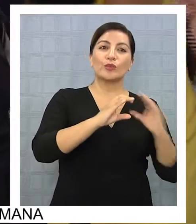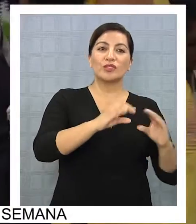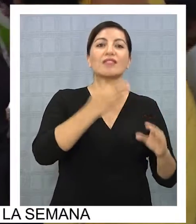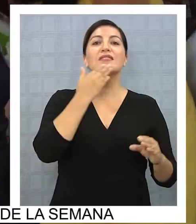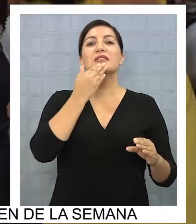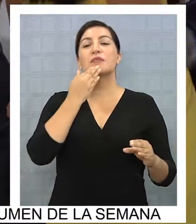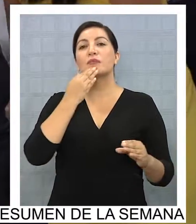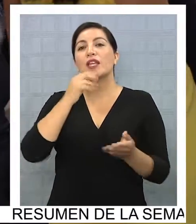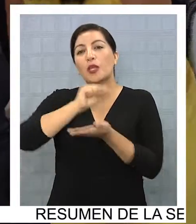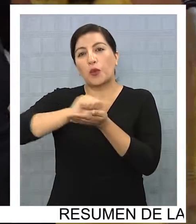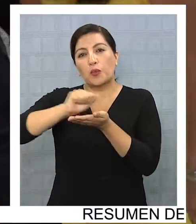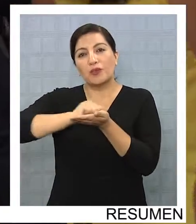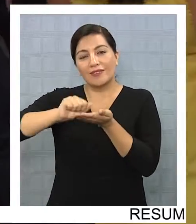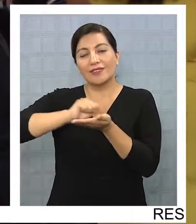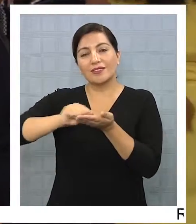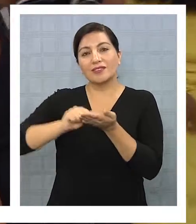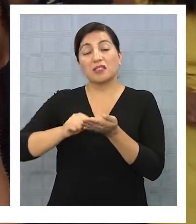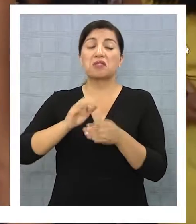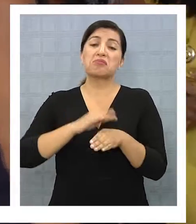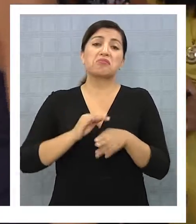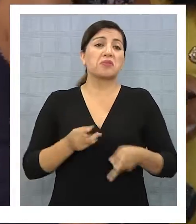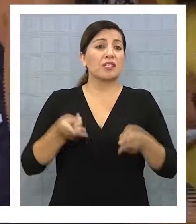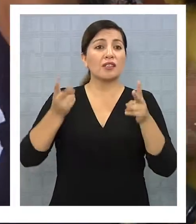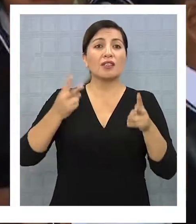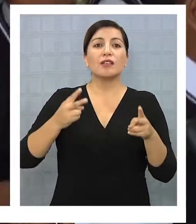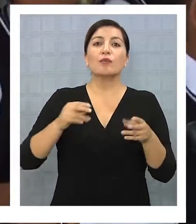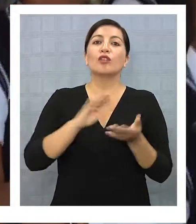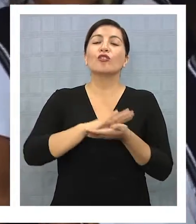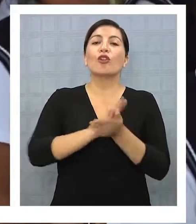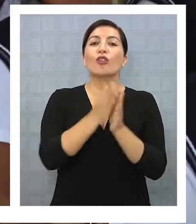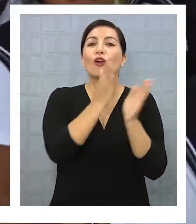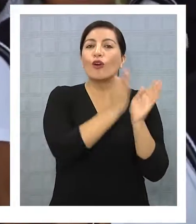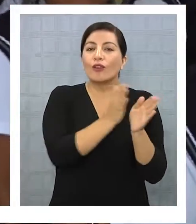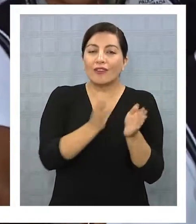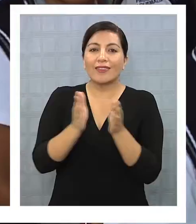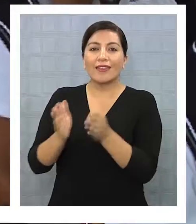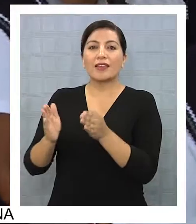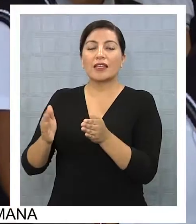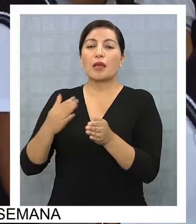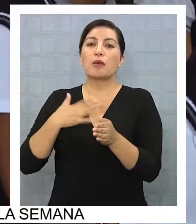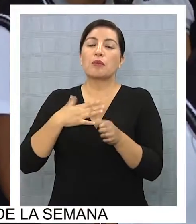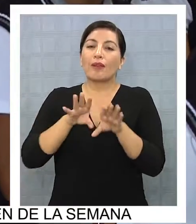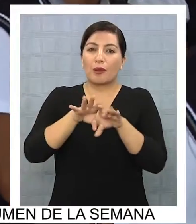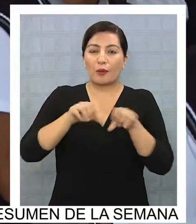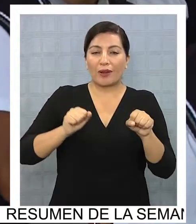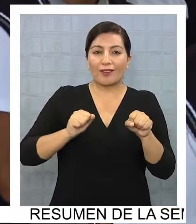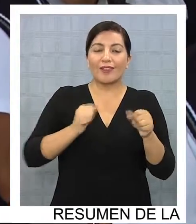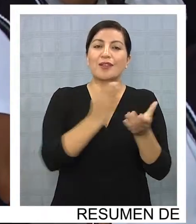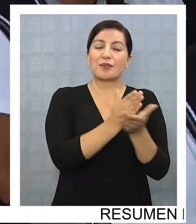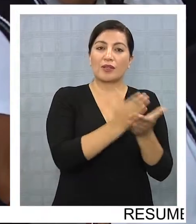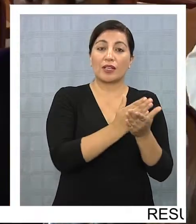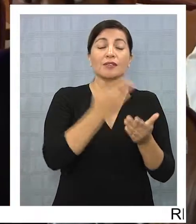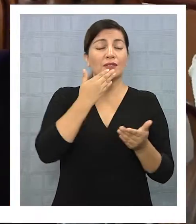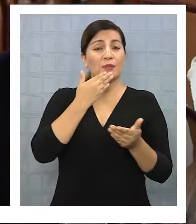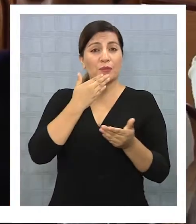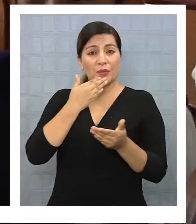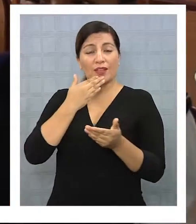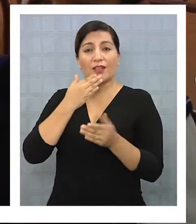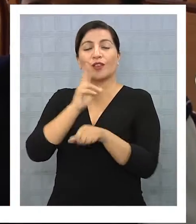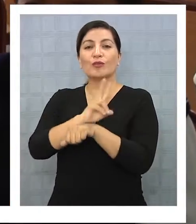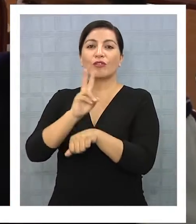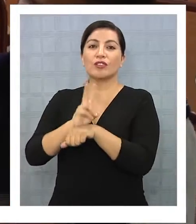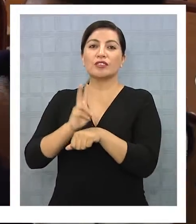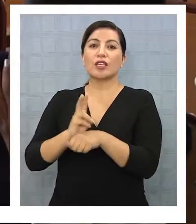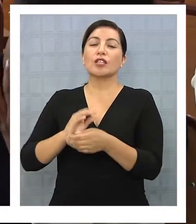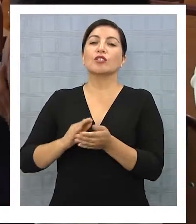comunicaciones, y les permite a los alumnos programarse para sus compromisos académicos y a los profesores trabajar con un cuaderno que